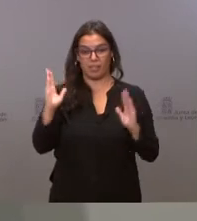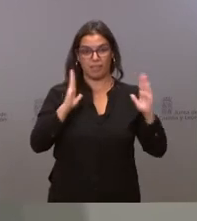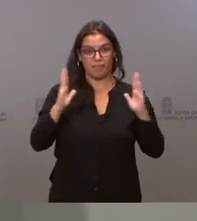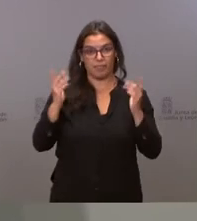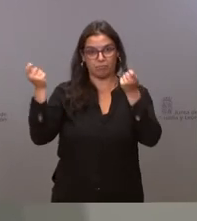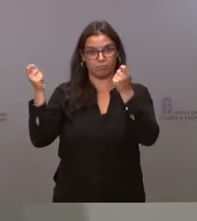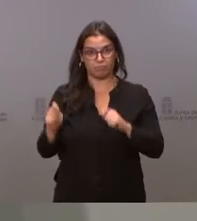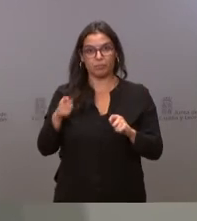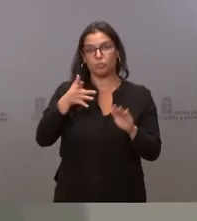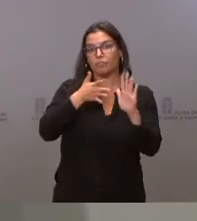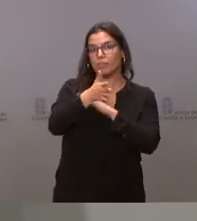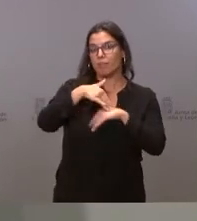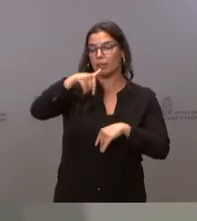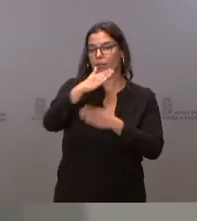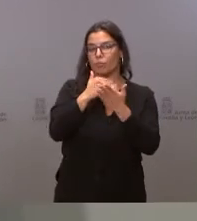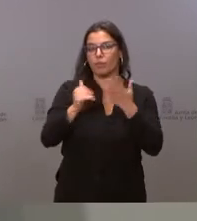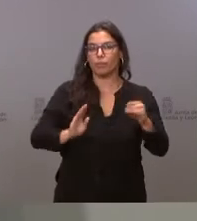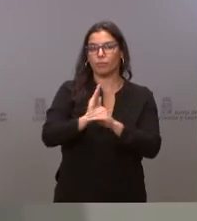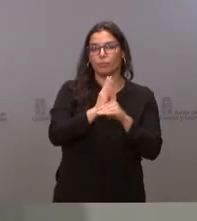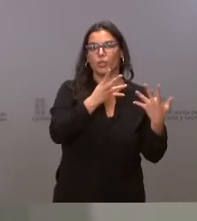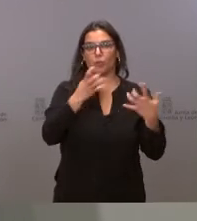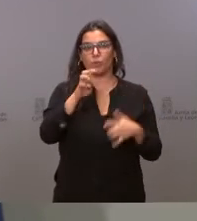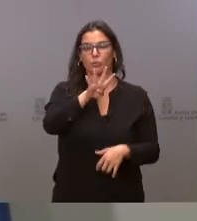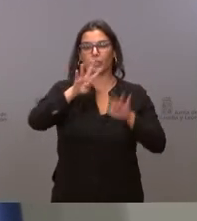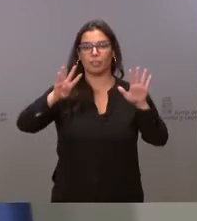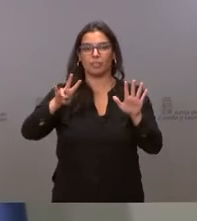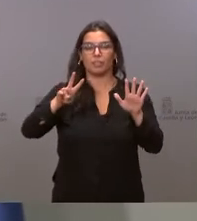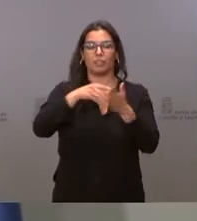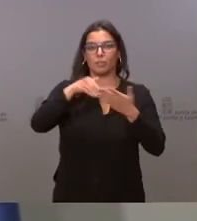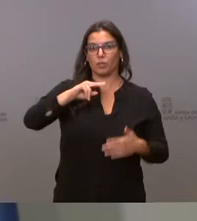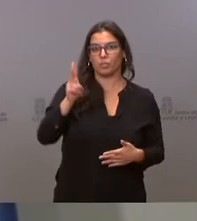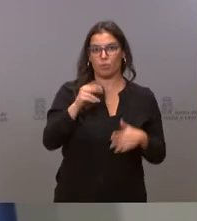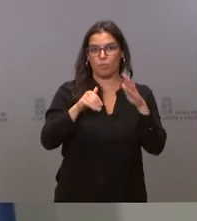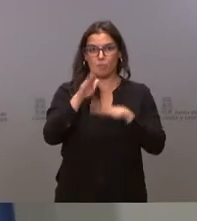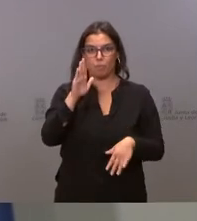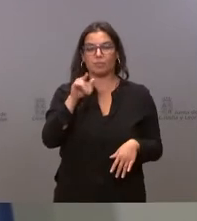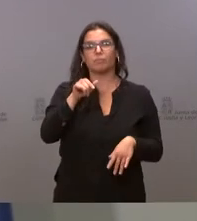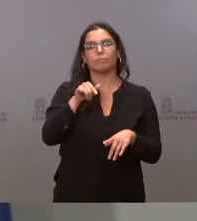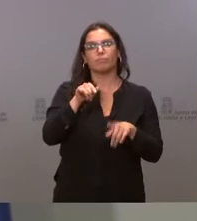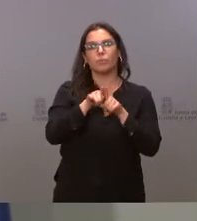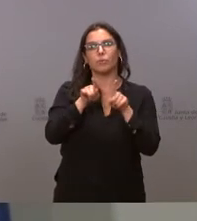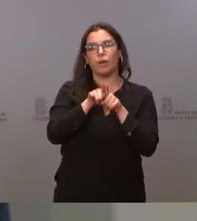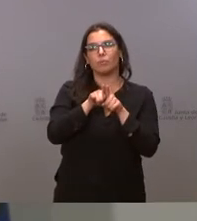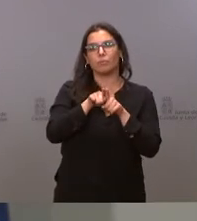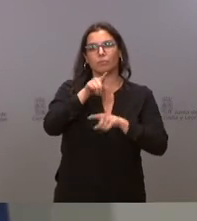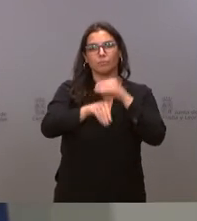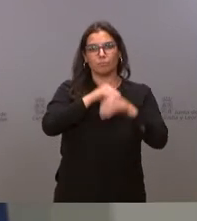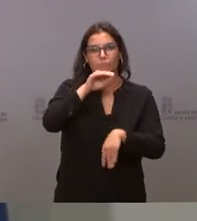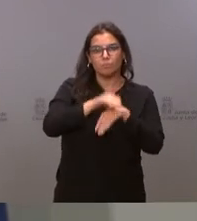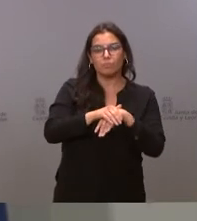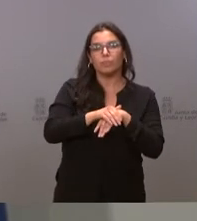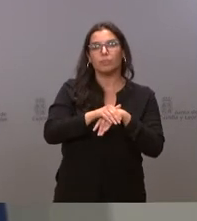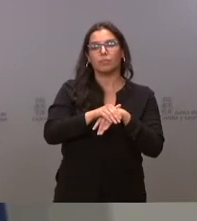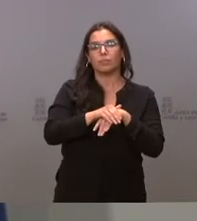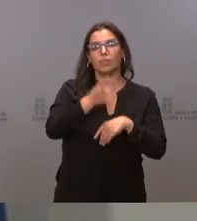para esta comunidad una inversión de más de 947 millones de euros con un grado de ejecución superior al